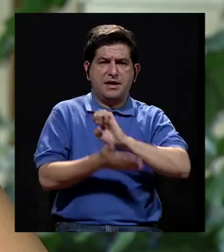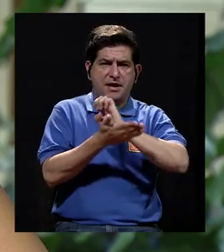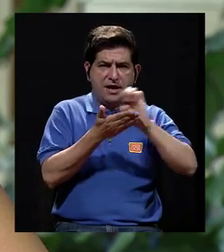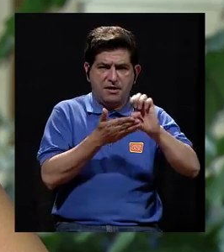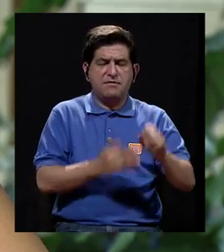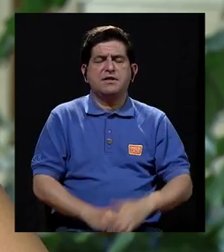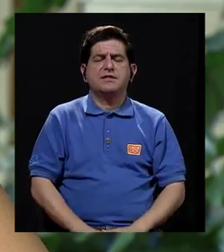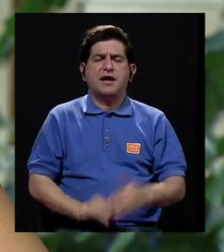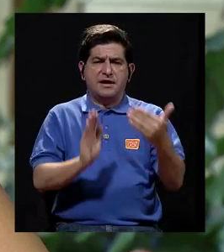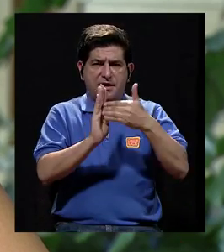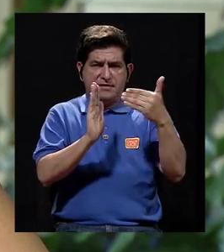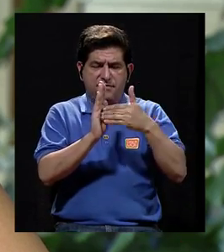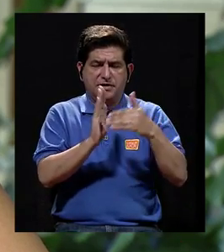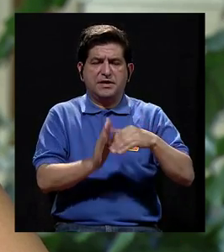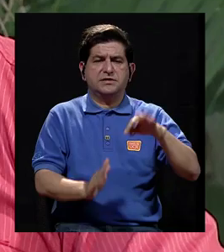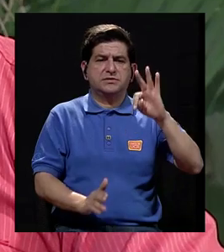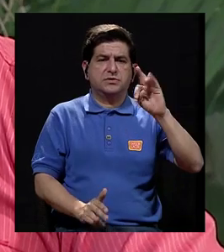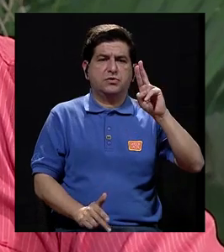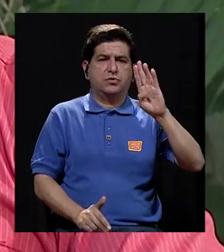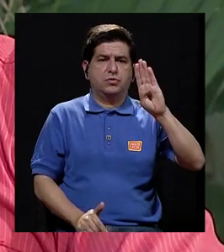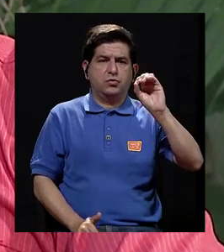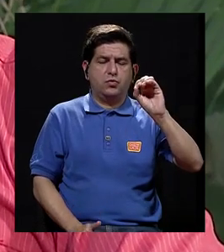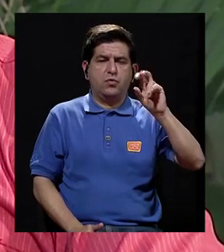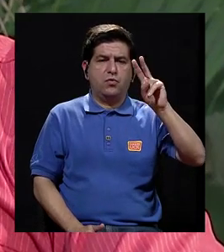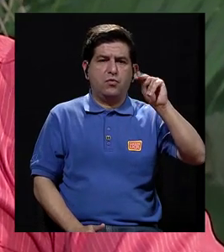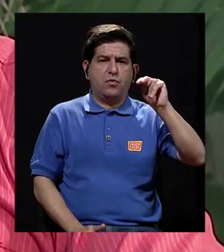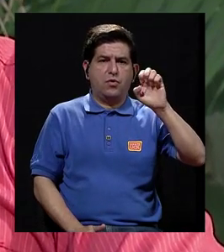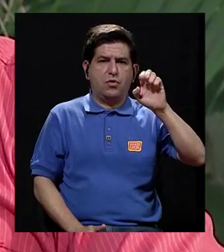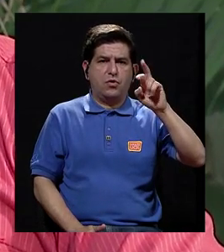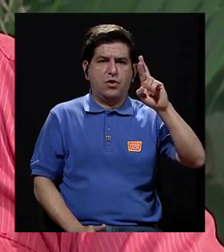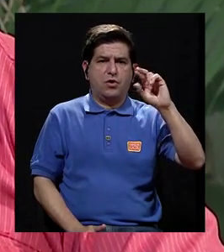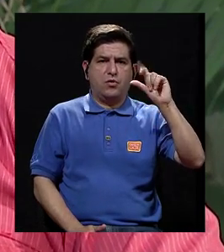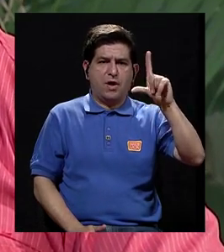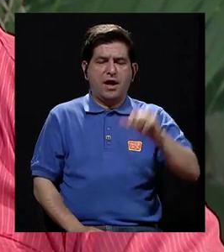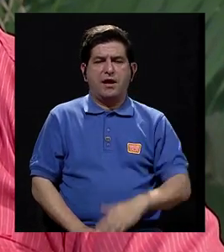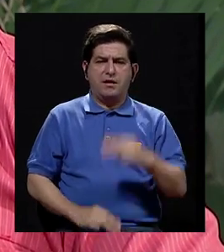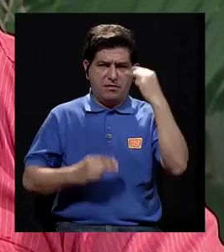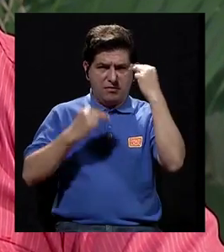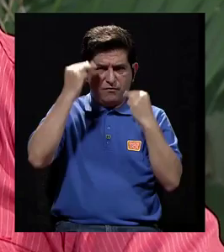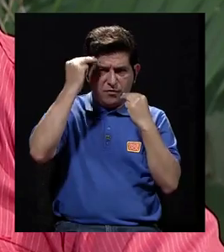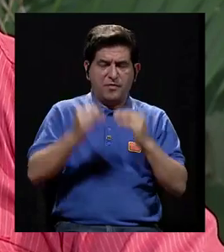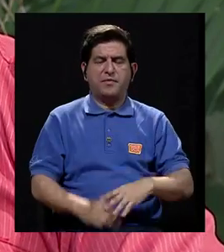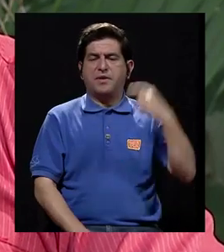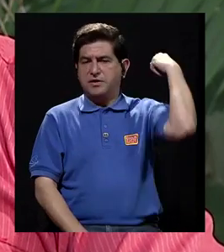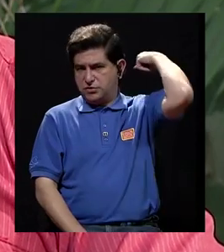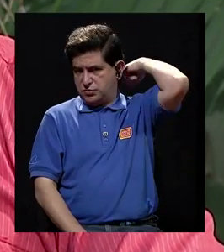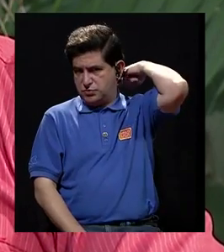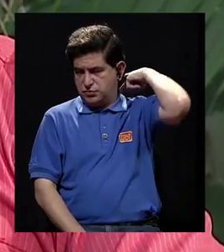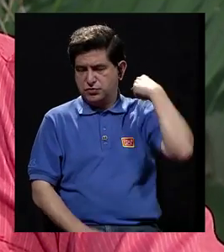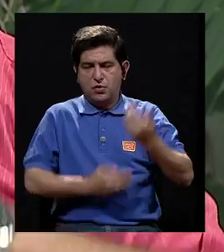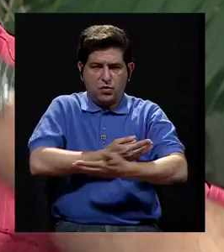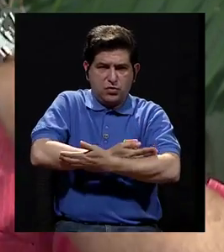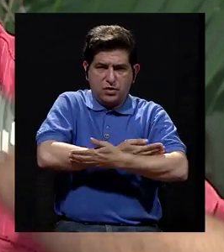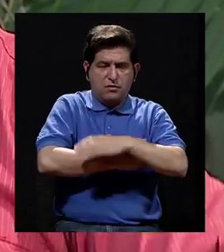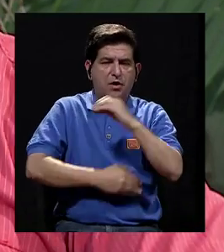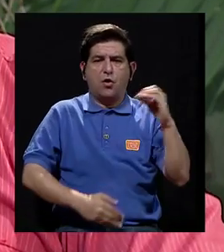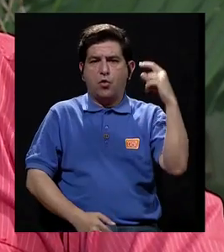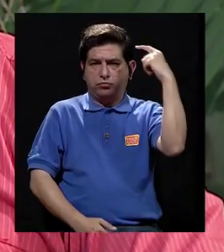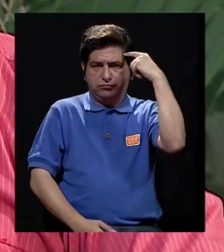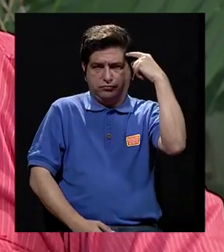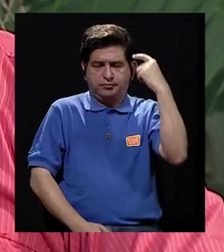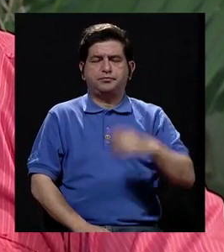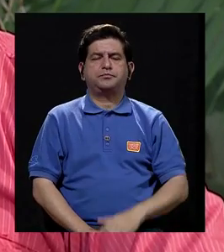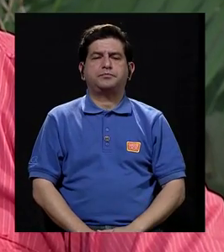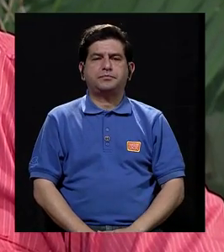defectos del tubo neural. ¿Qué quiere decir eso? Malformaciones congénitas, tanto en la columna vertebral del niño o a nivel